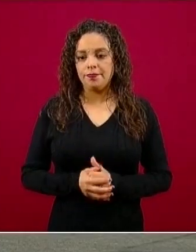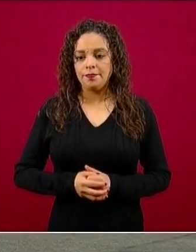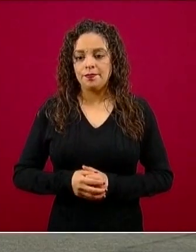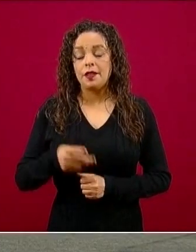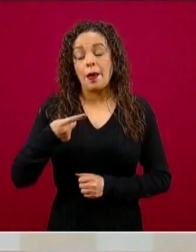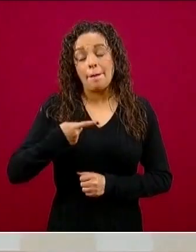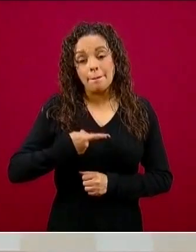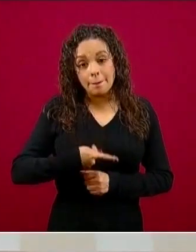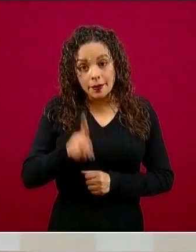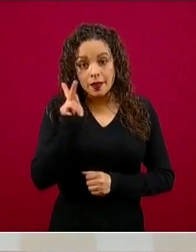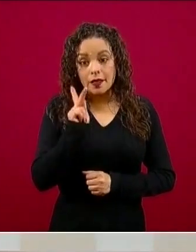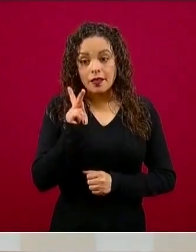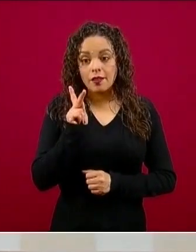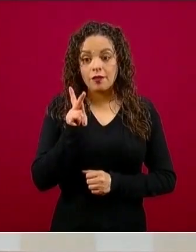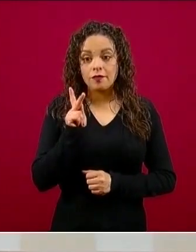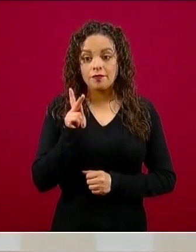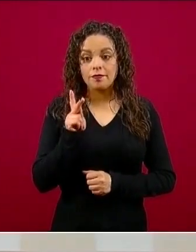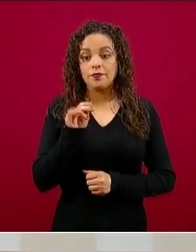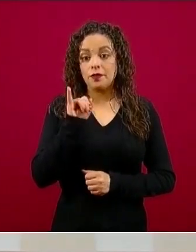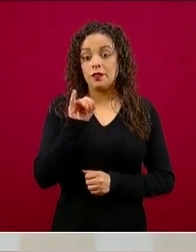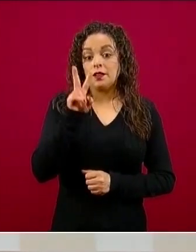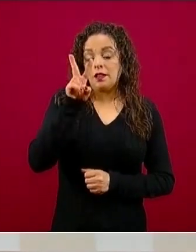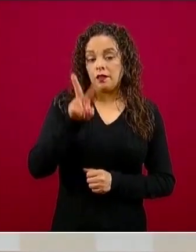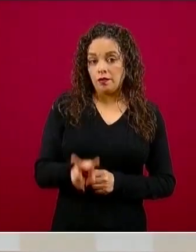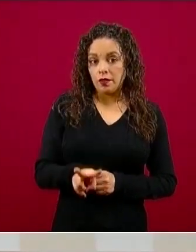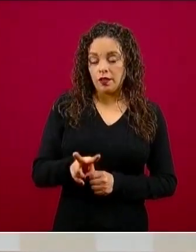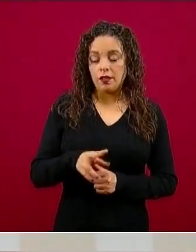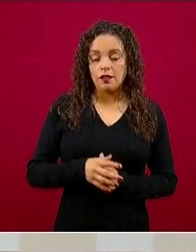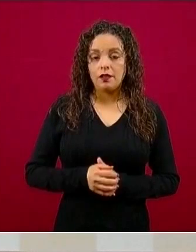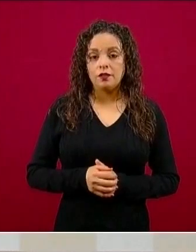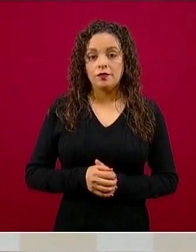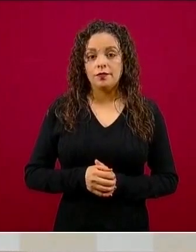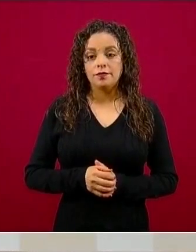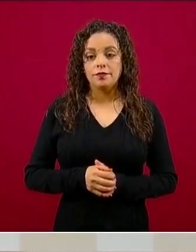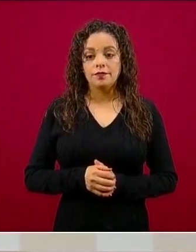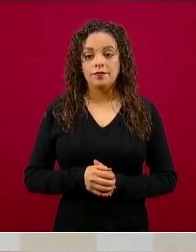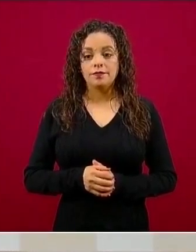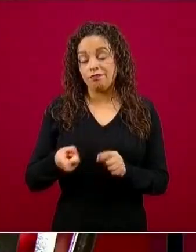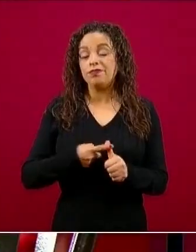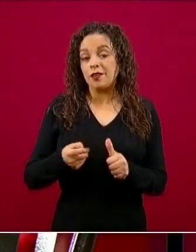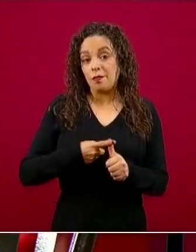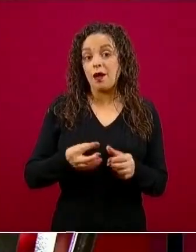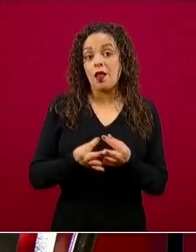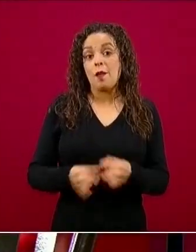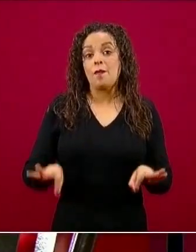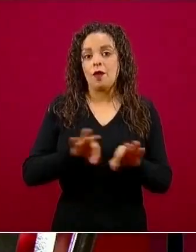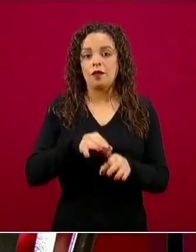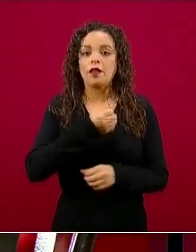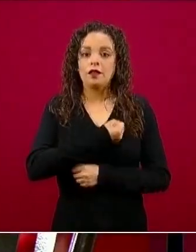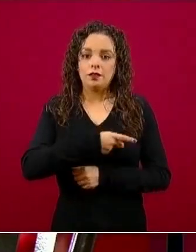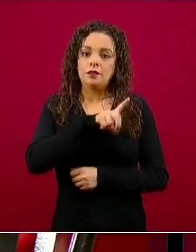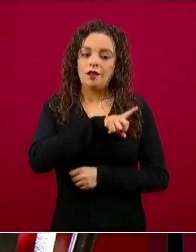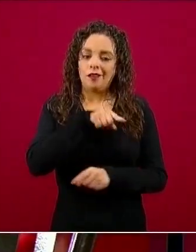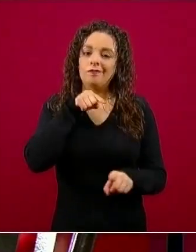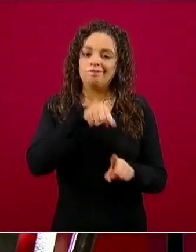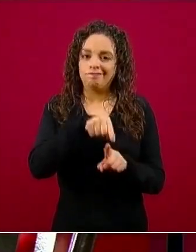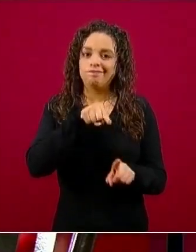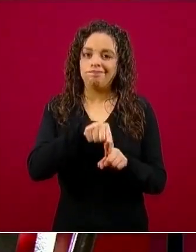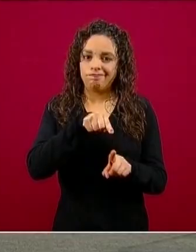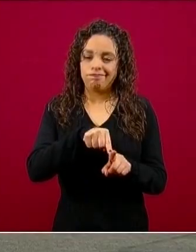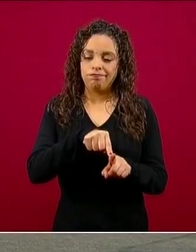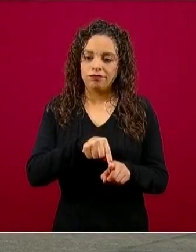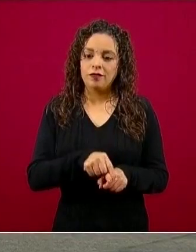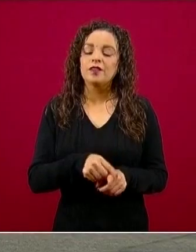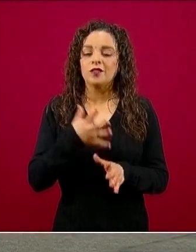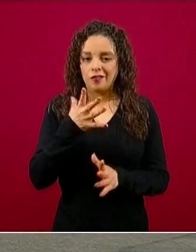Economía precisó que se llevan entregados 454.589 créditos que representan una dispersión superior